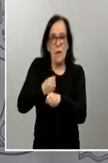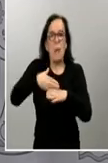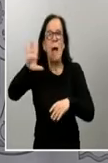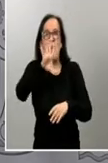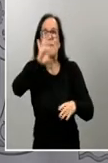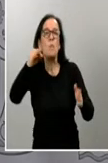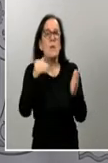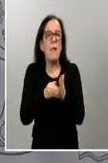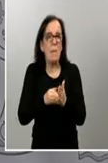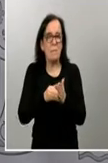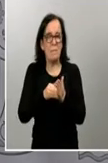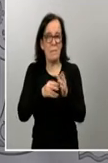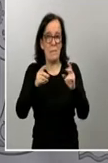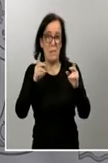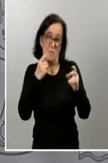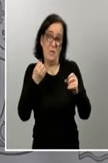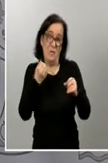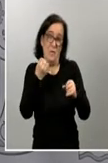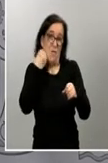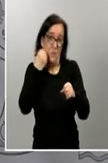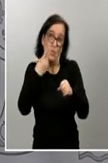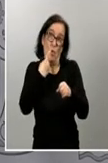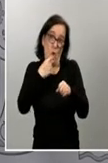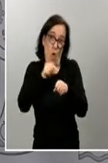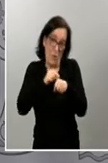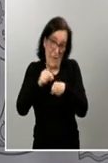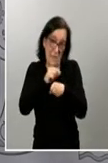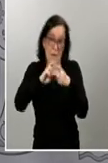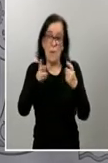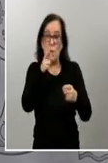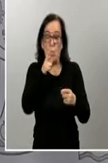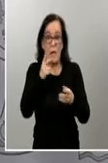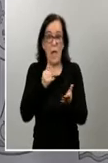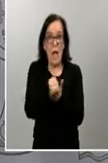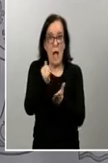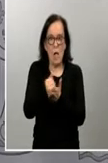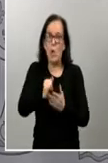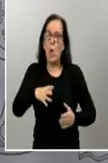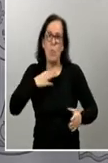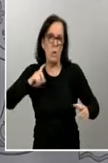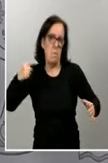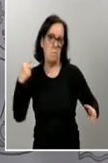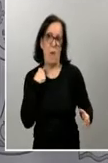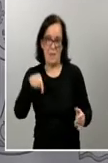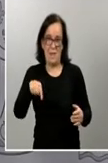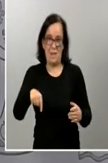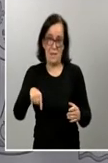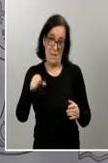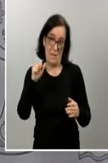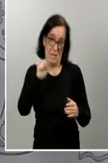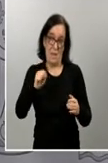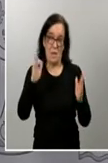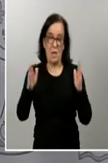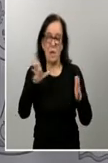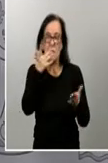50.000 en el caso de los frutos rojos de Huelva, cuyos agricultores temen grandes pérdidas en la actual temporada. Contempla el